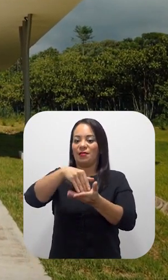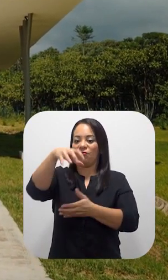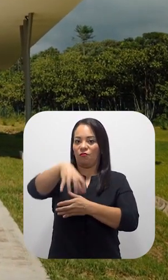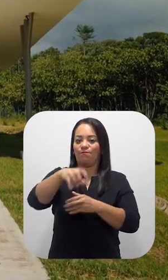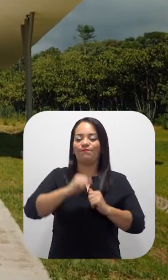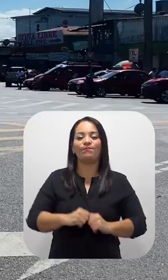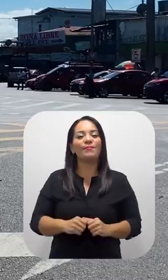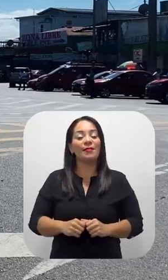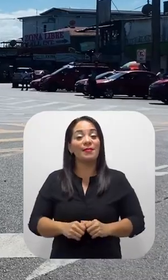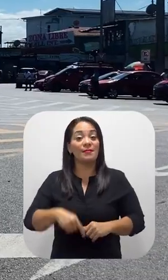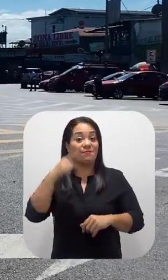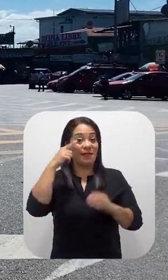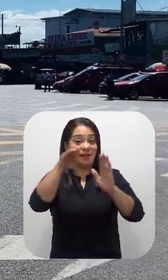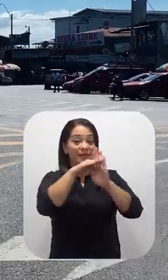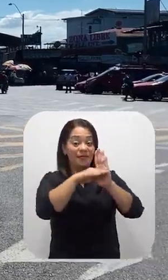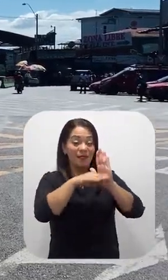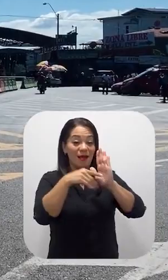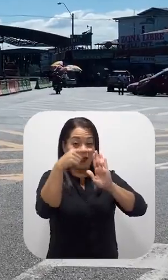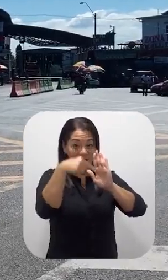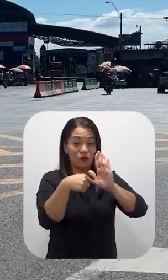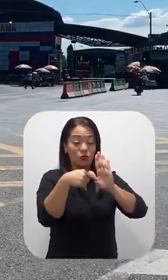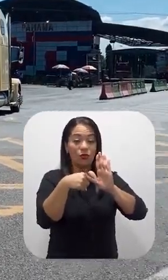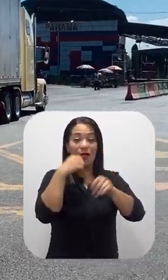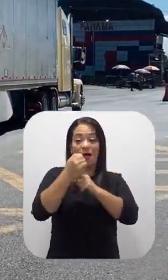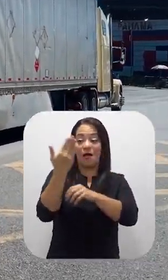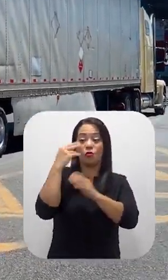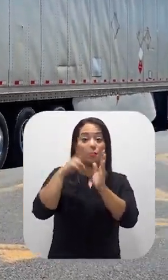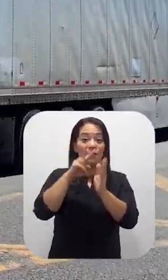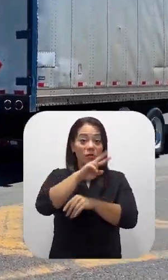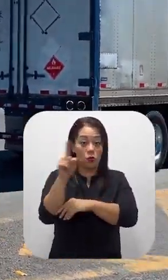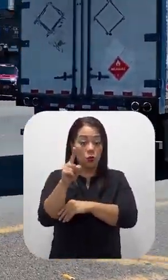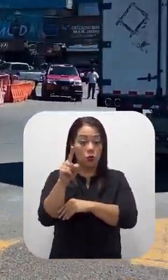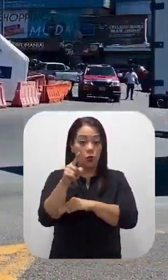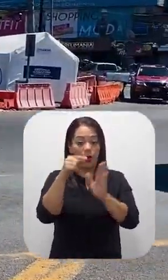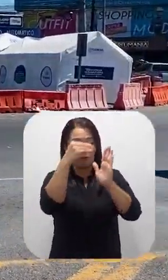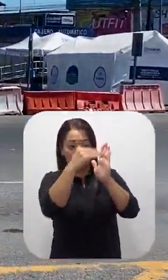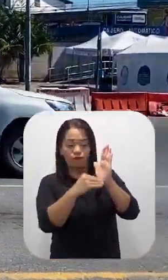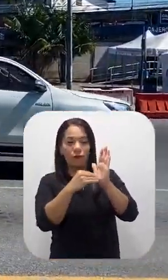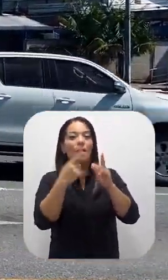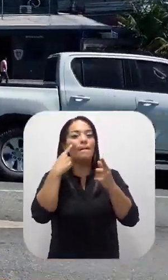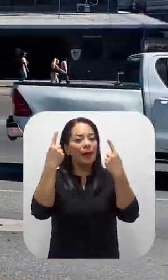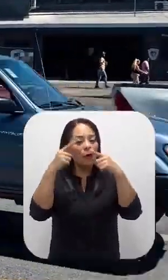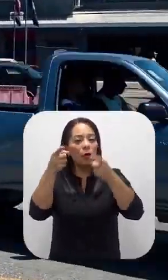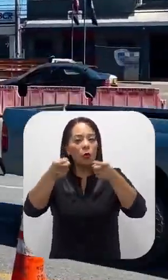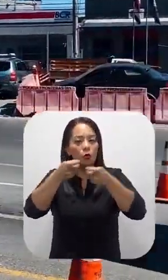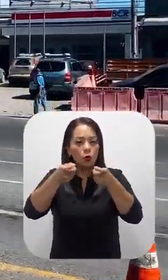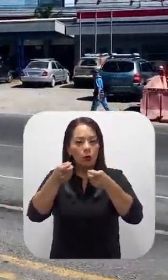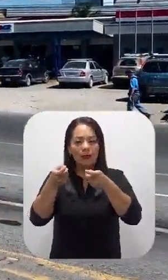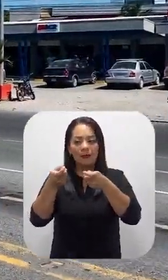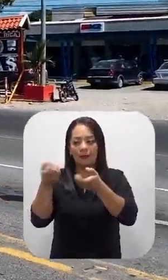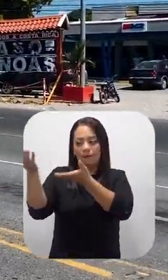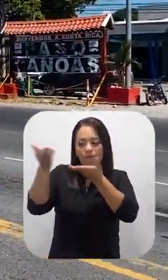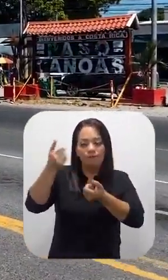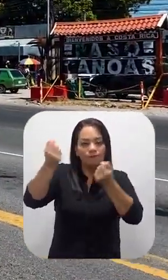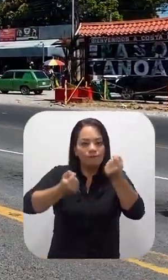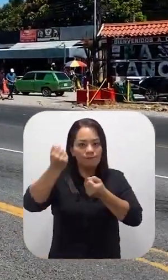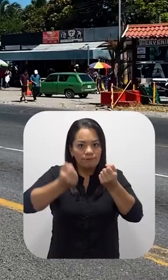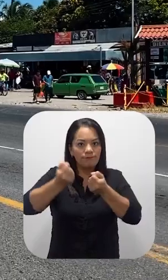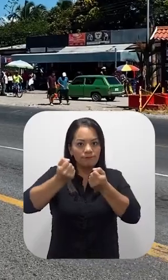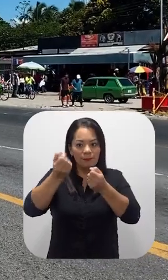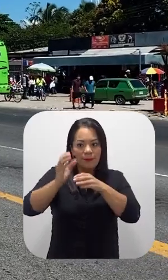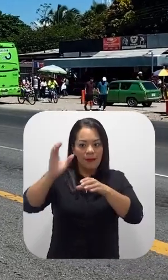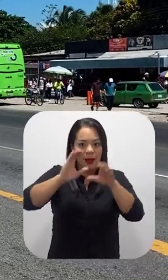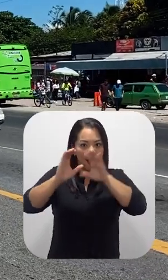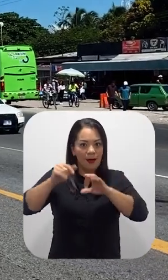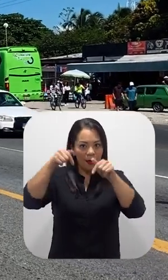este centro. Según el levantamiento de datos realizado en 2021 para completar los controles de ingreso de carga a Costa